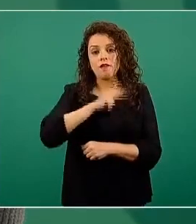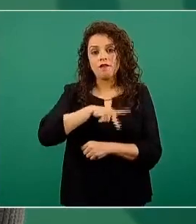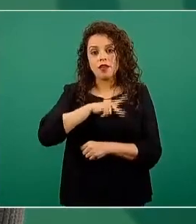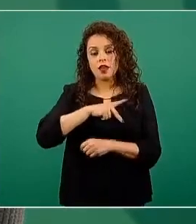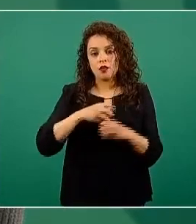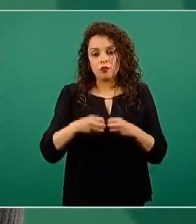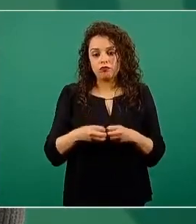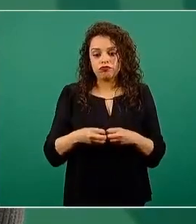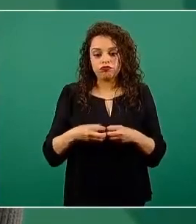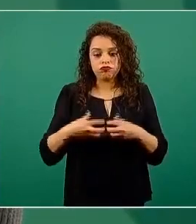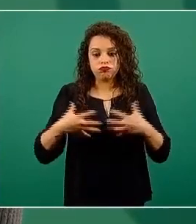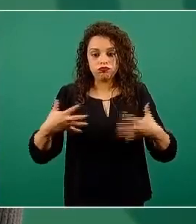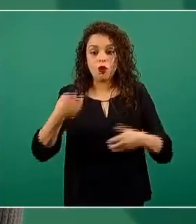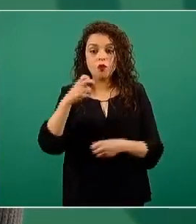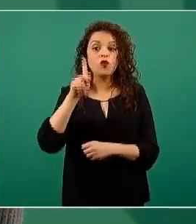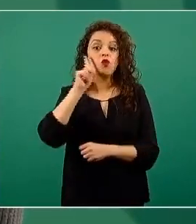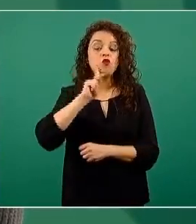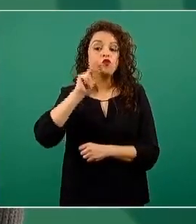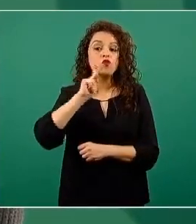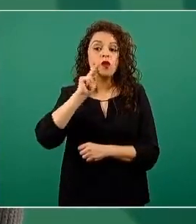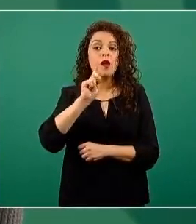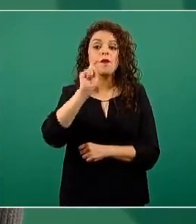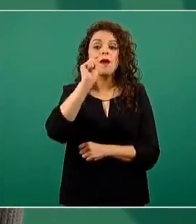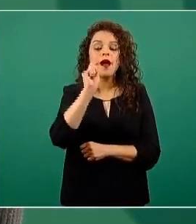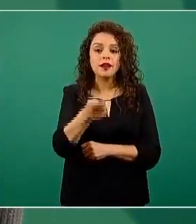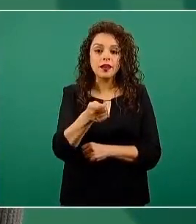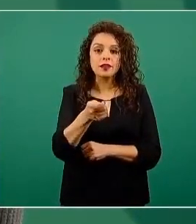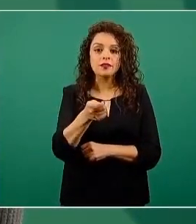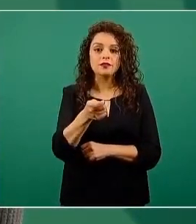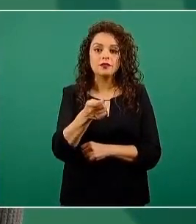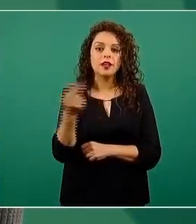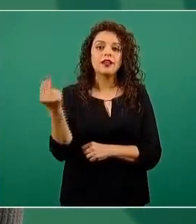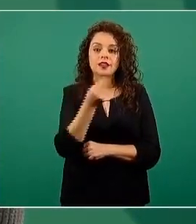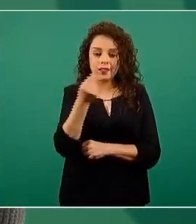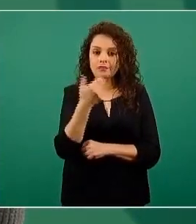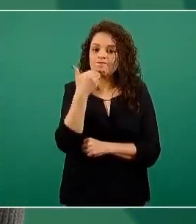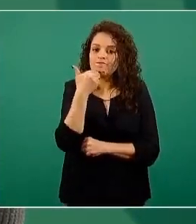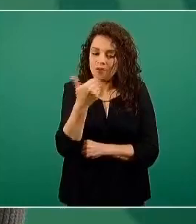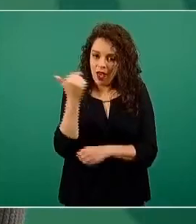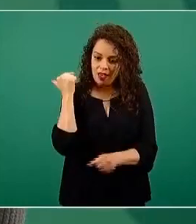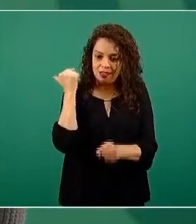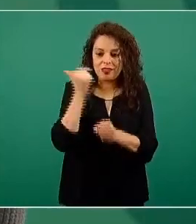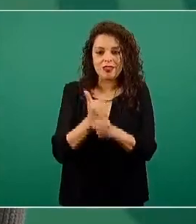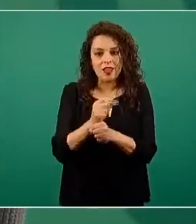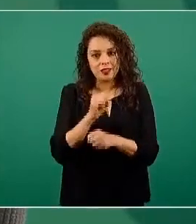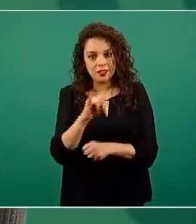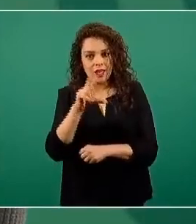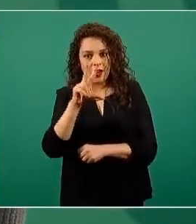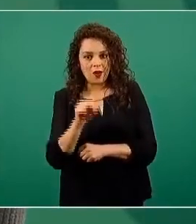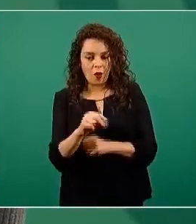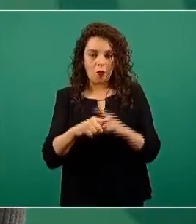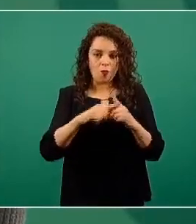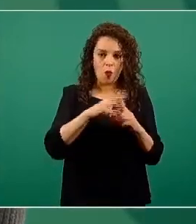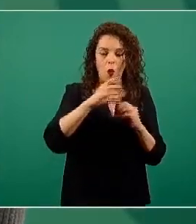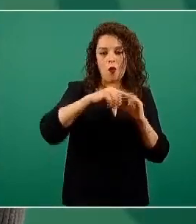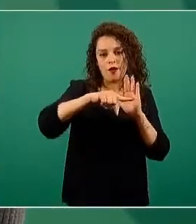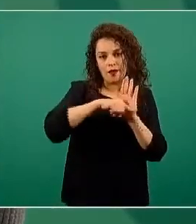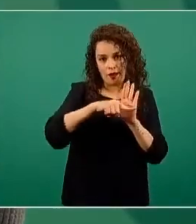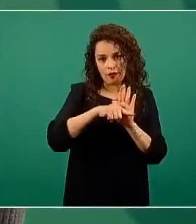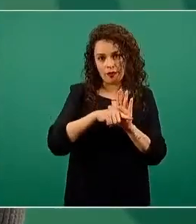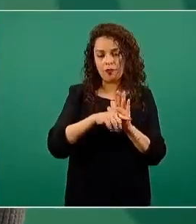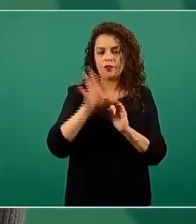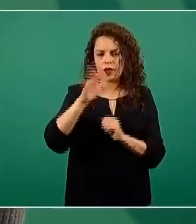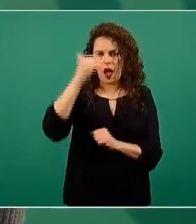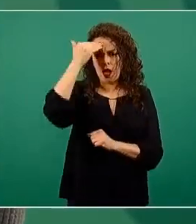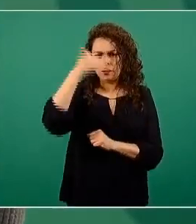y que por lo tanto la prueba tenga la mejor utilidad para poder identificar. Así como sabemos que en promedio las